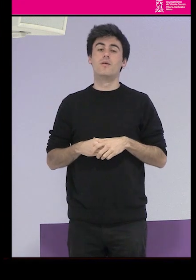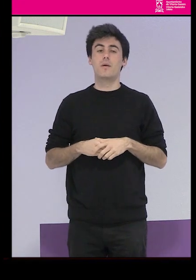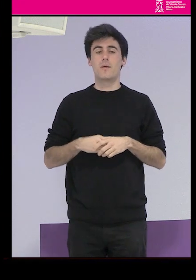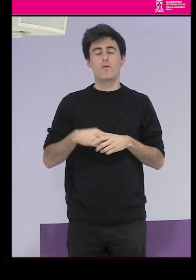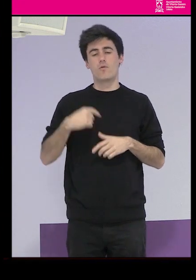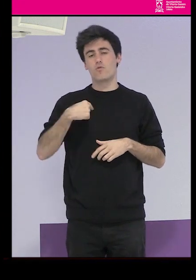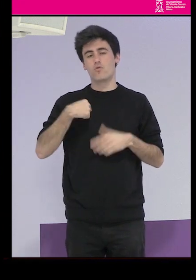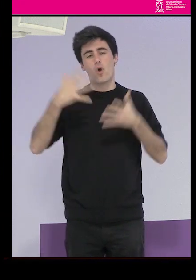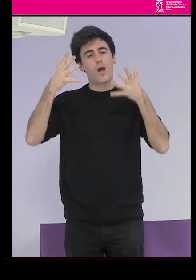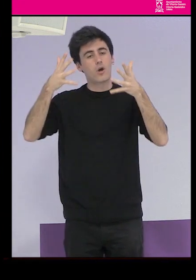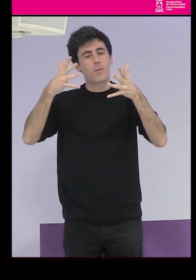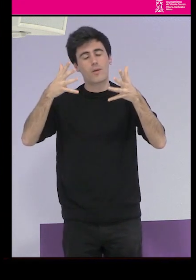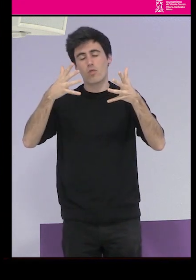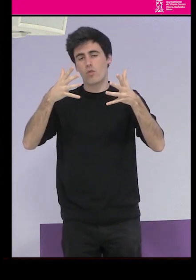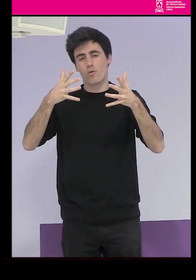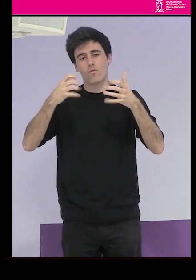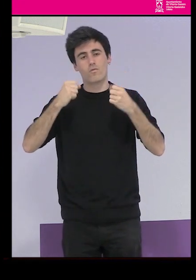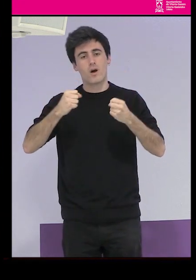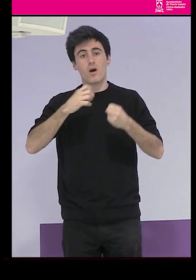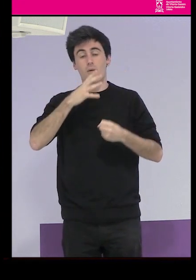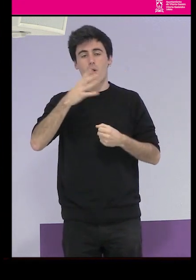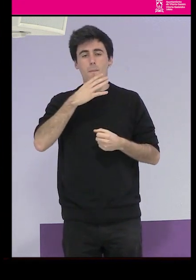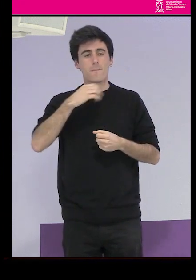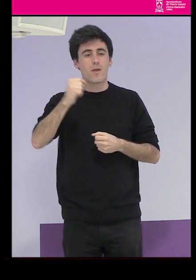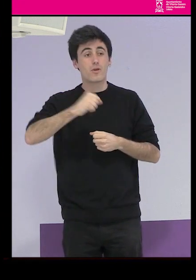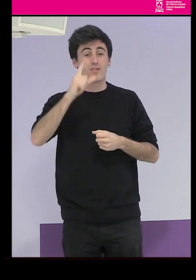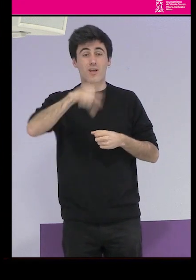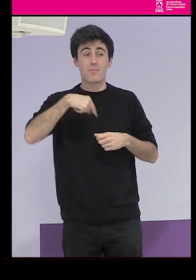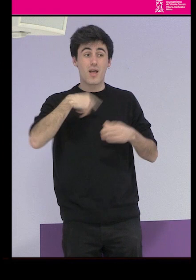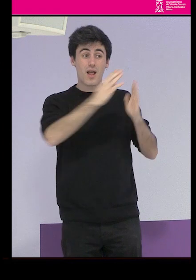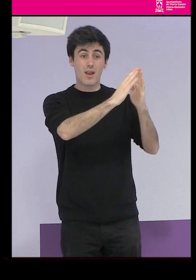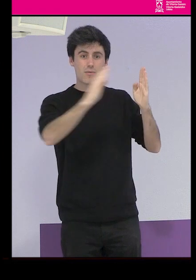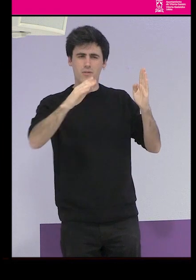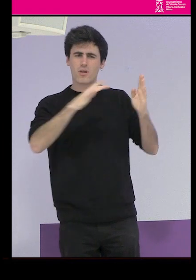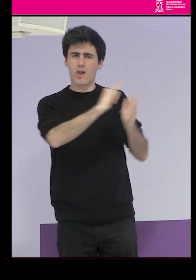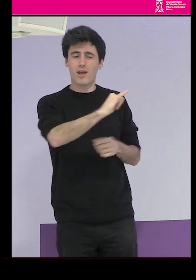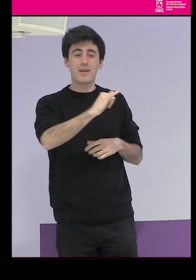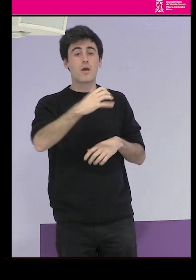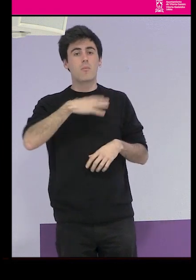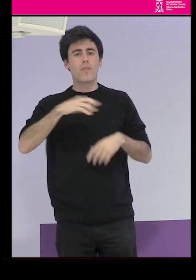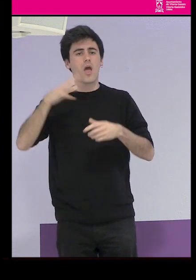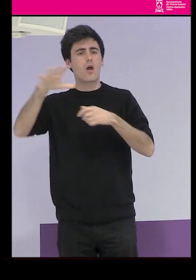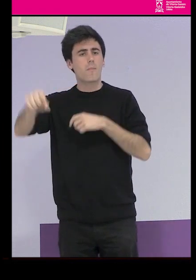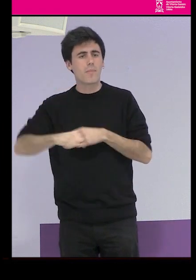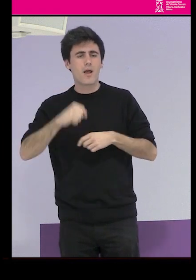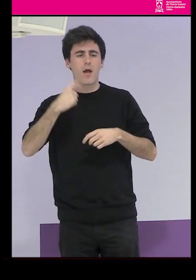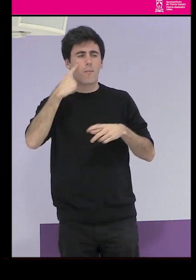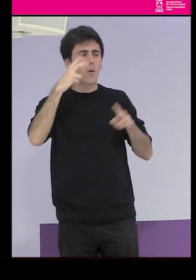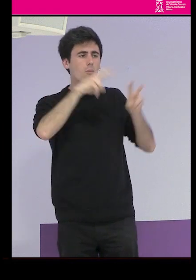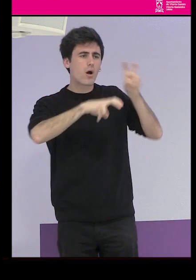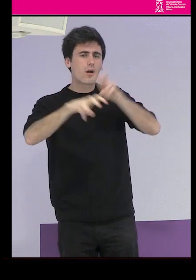os lo recomiendo vivamente y si no va a estar también en la biblioteca, o sea, podéis comprarlo, buscarlo en préstamo, como queráis.